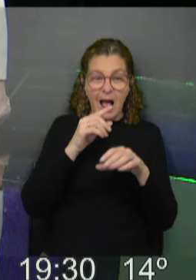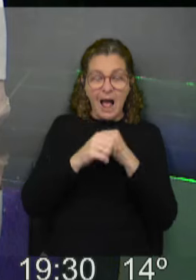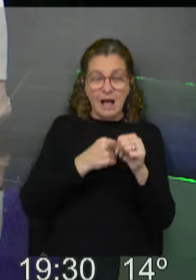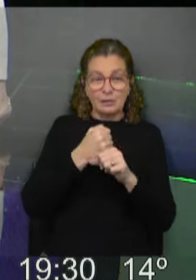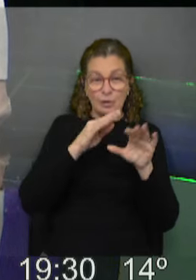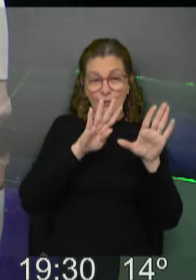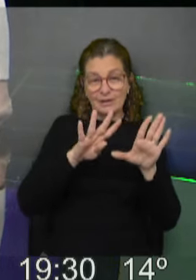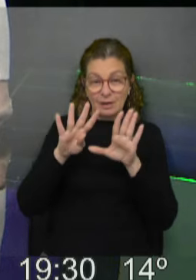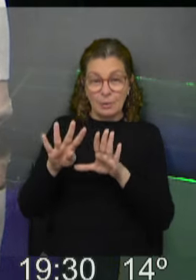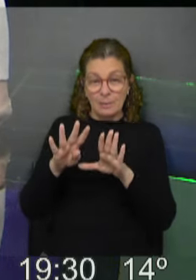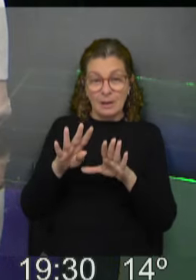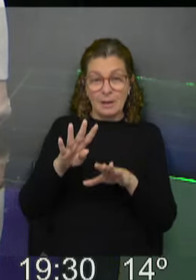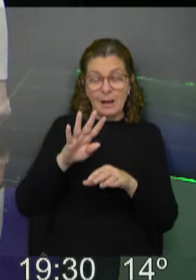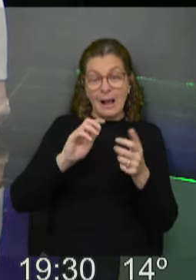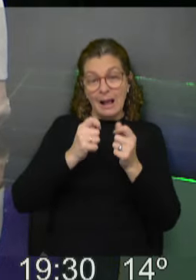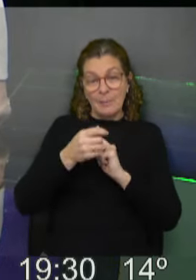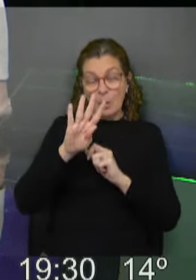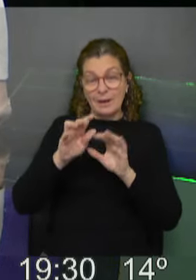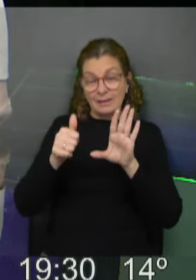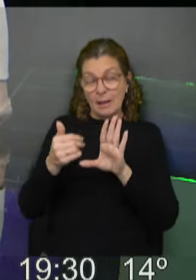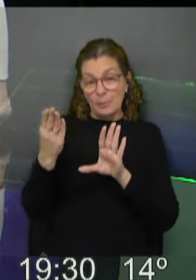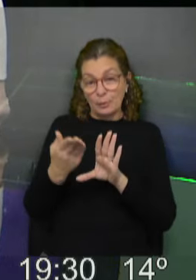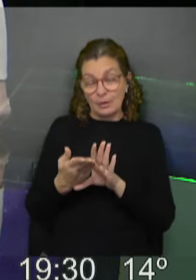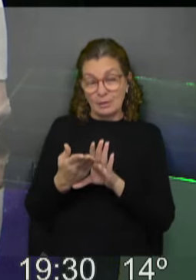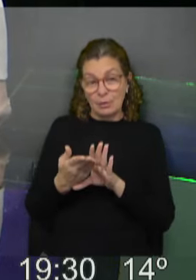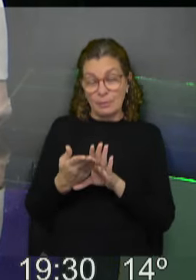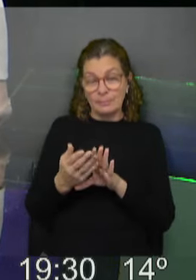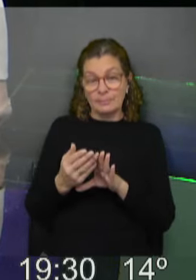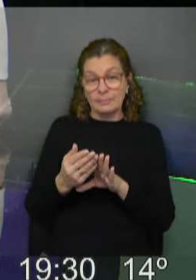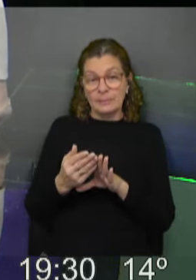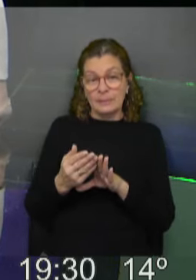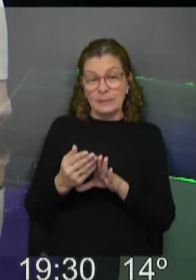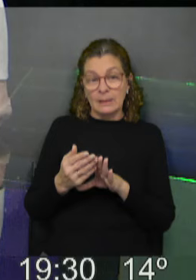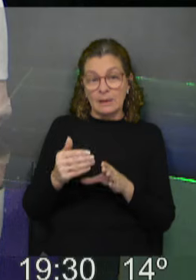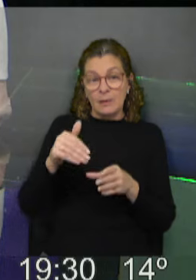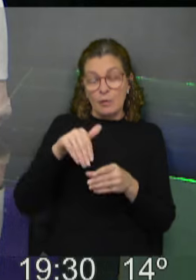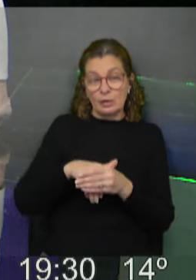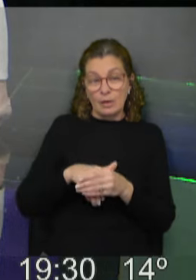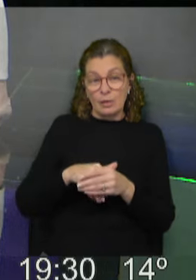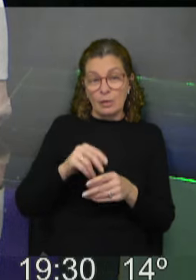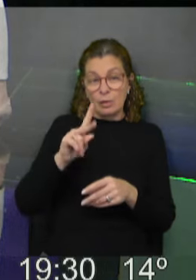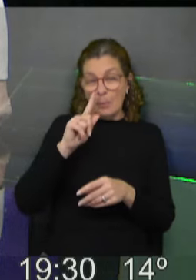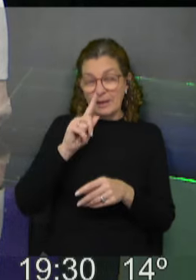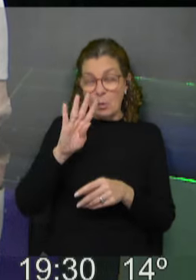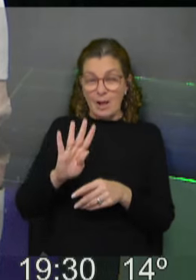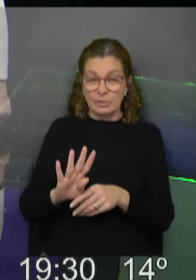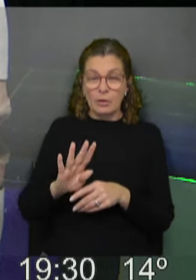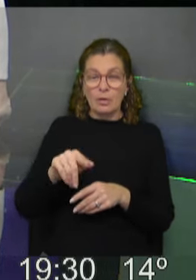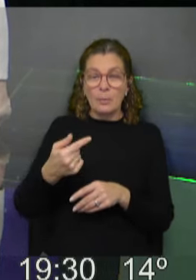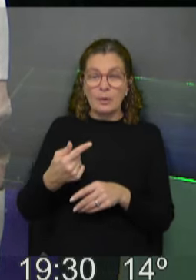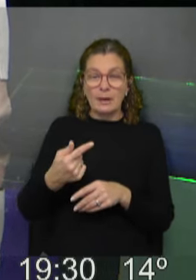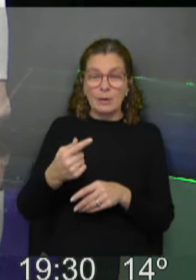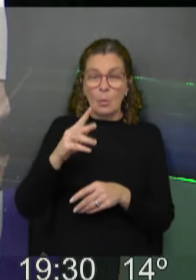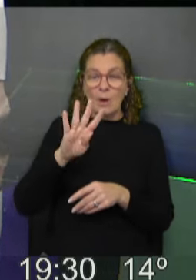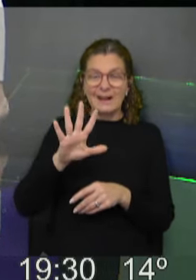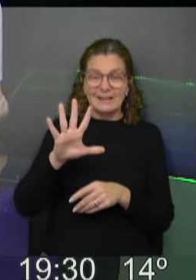que fue el 53%, pasamos al 45-46% de participación en las elecciones internas siguientes y después en el entorno